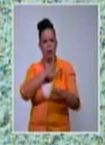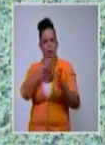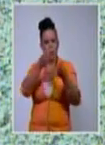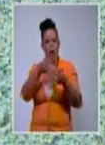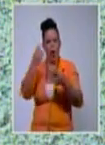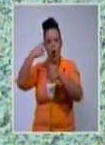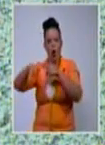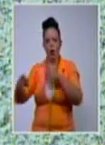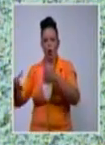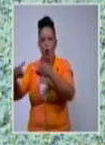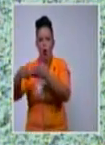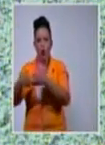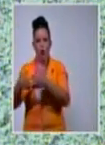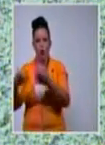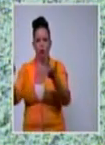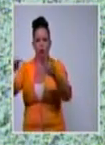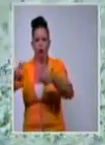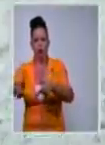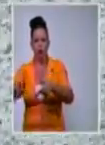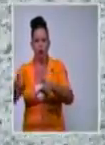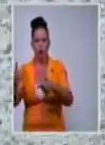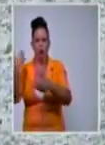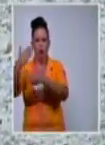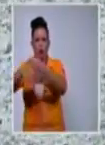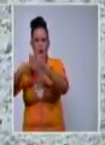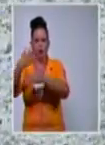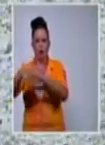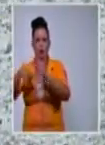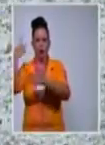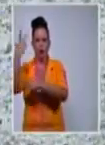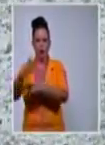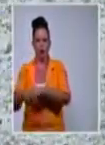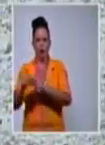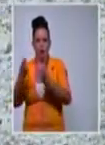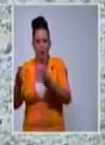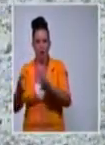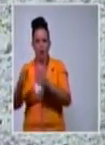convertida. Acciones estimuladas y promovidas desde el exterior.